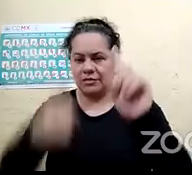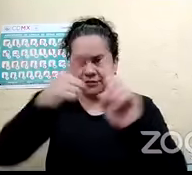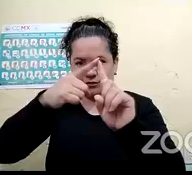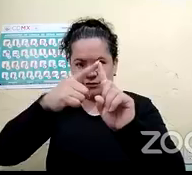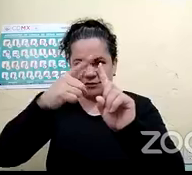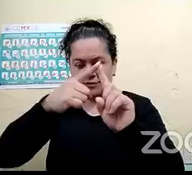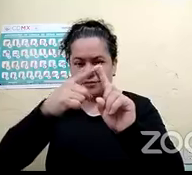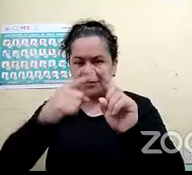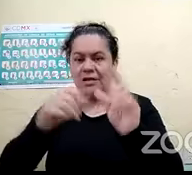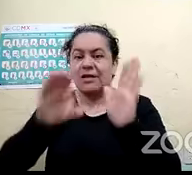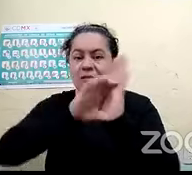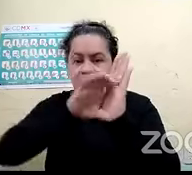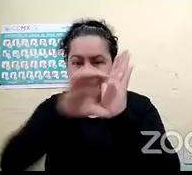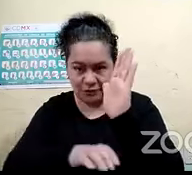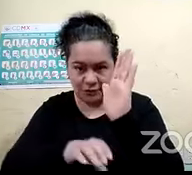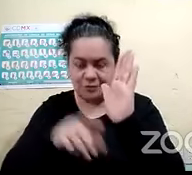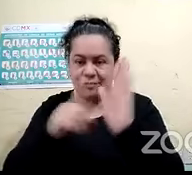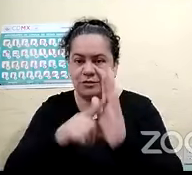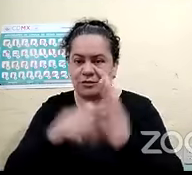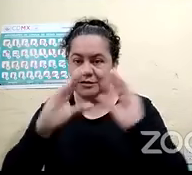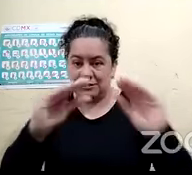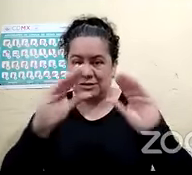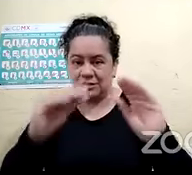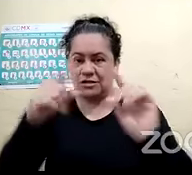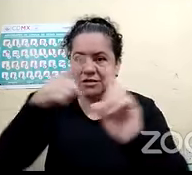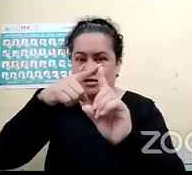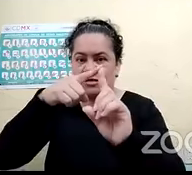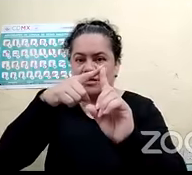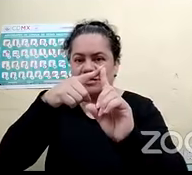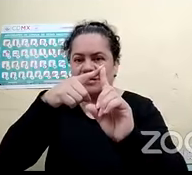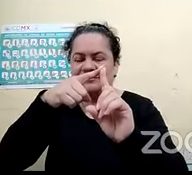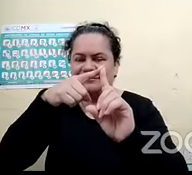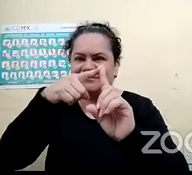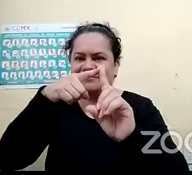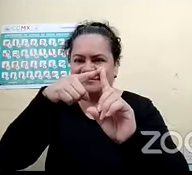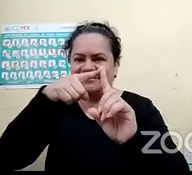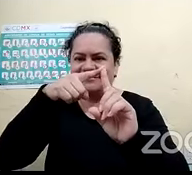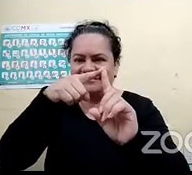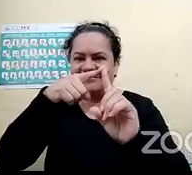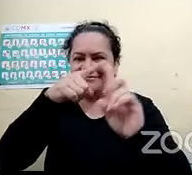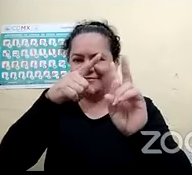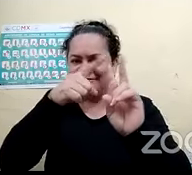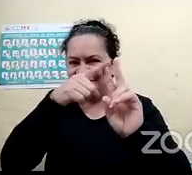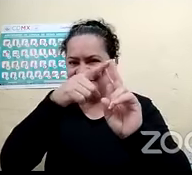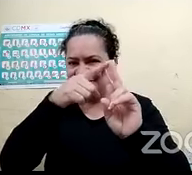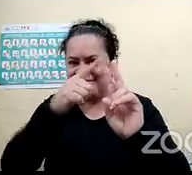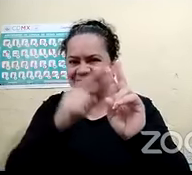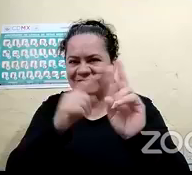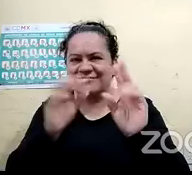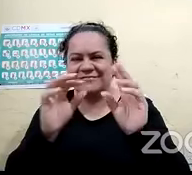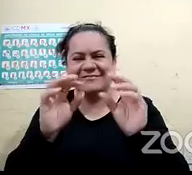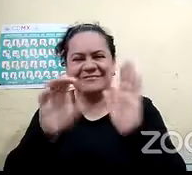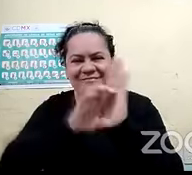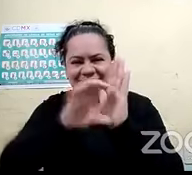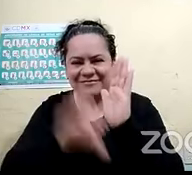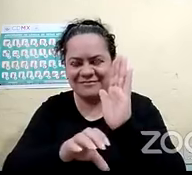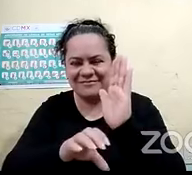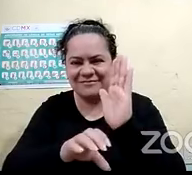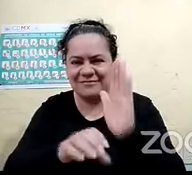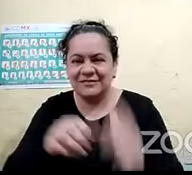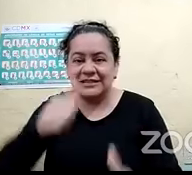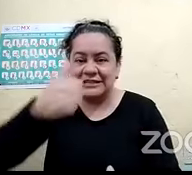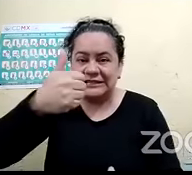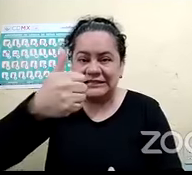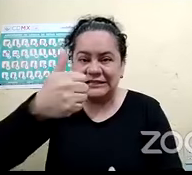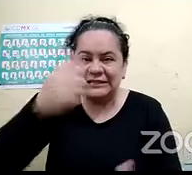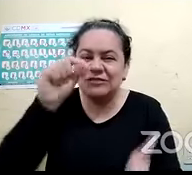medio y el sistema braille es un sistema formado por seis puntos. Entonces,